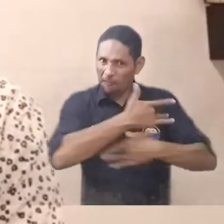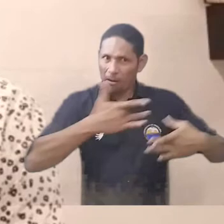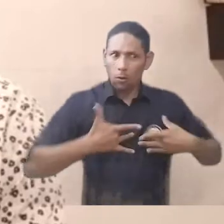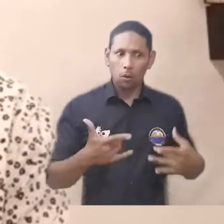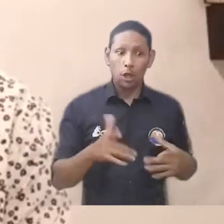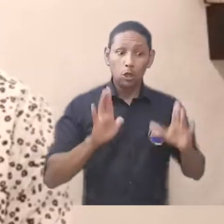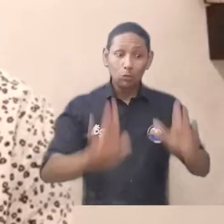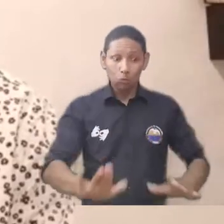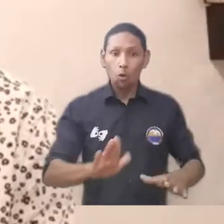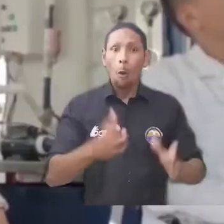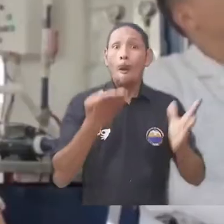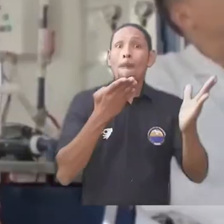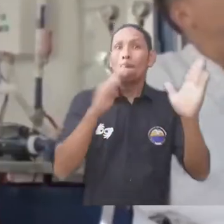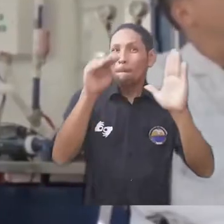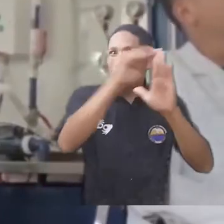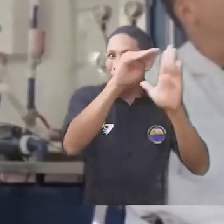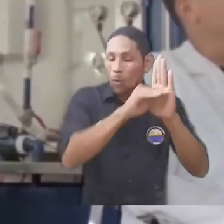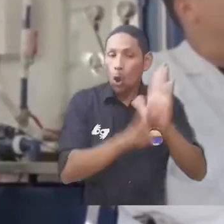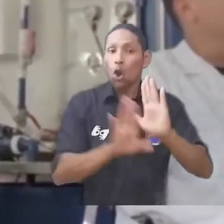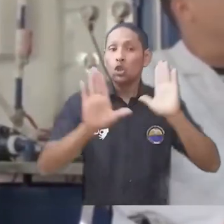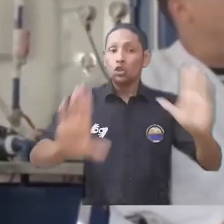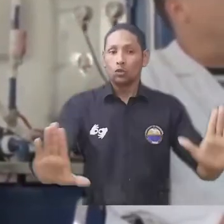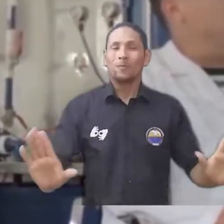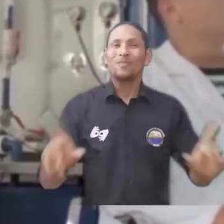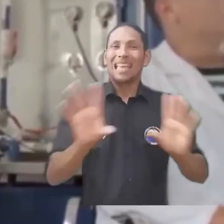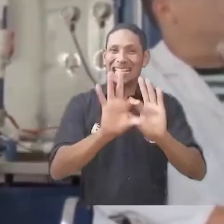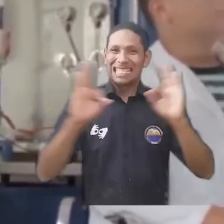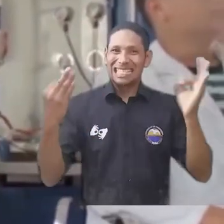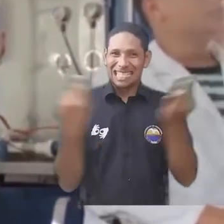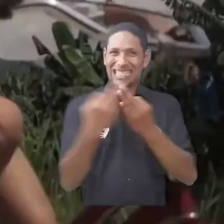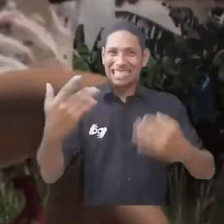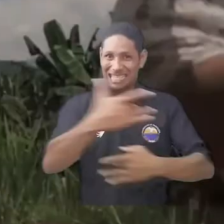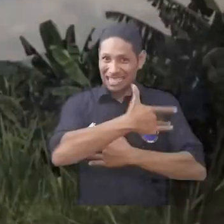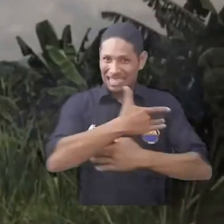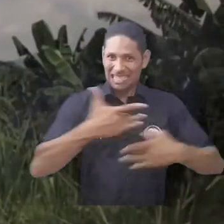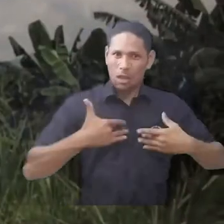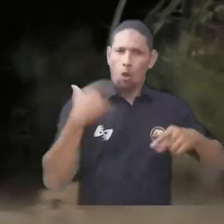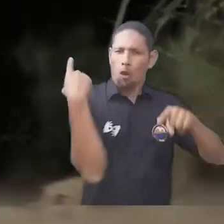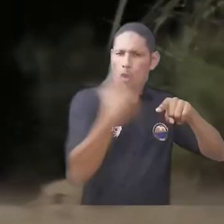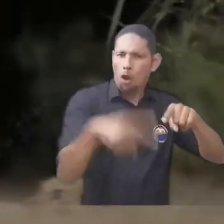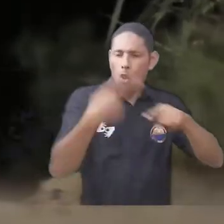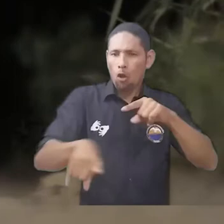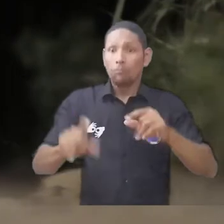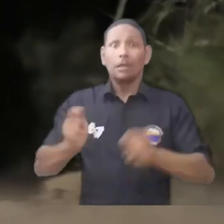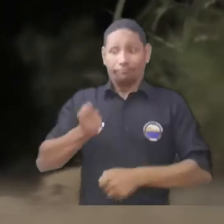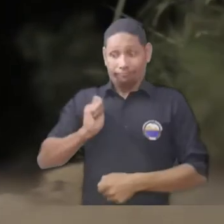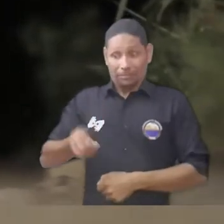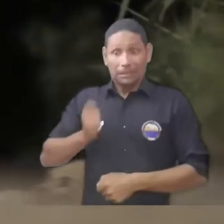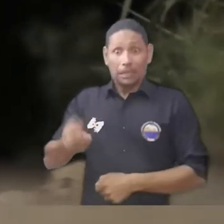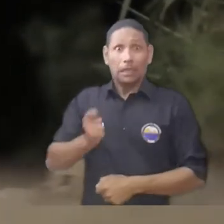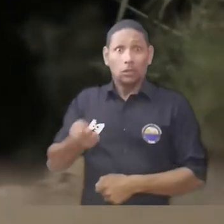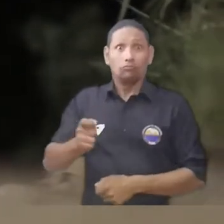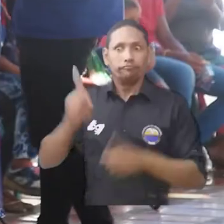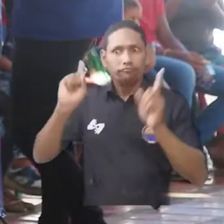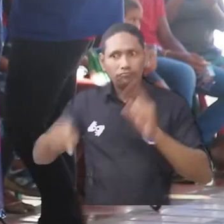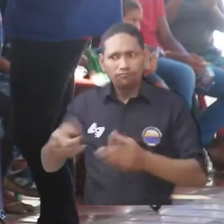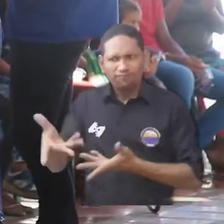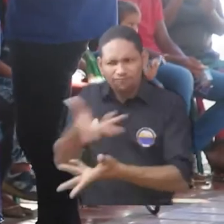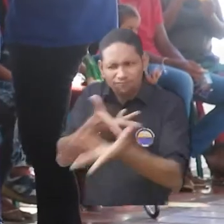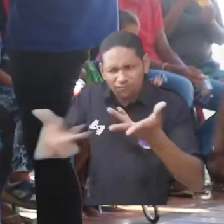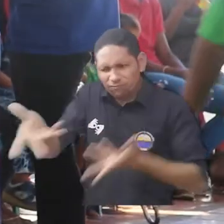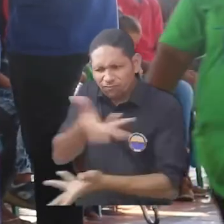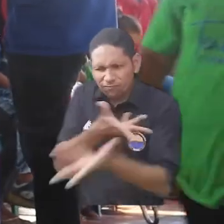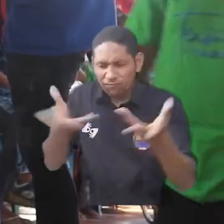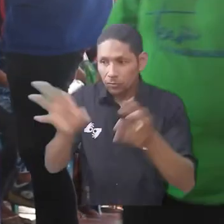programa de salud familiar o el programa de derecho a través del Centro de Conciliación y el Consultorio Jurídico. Digamos,